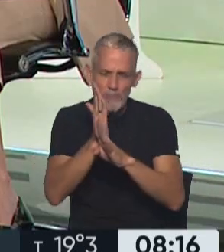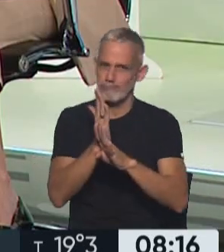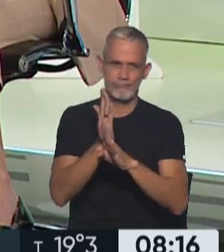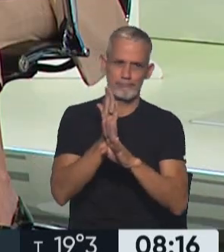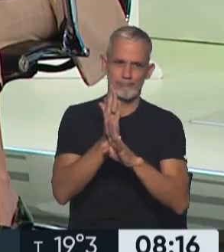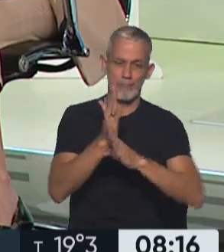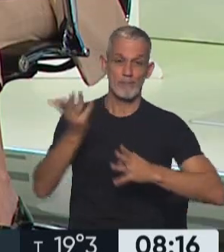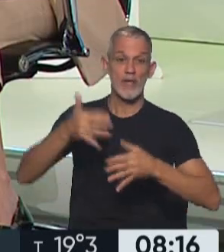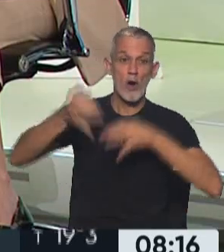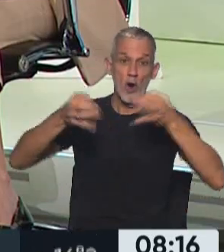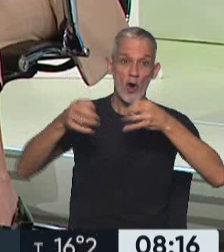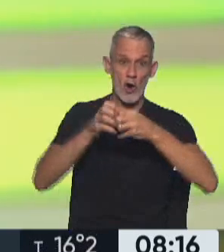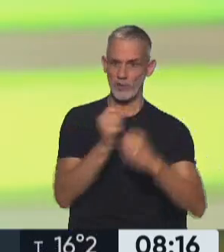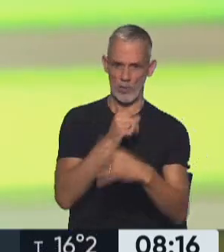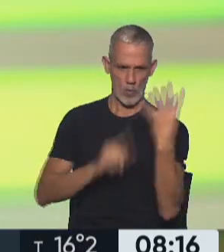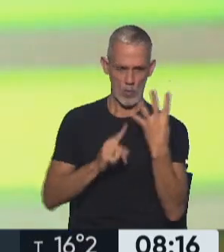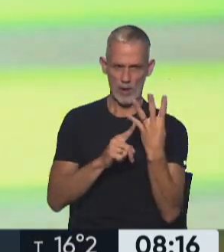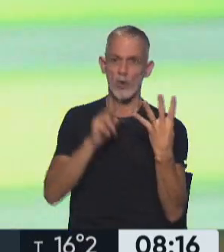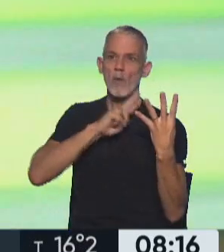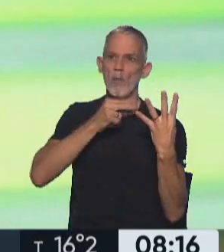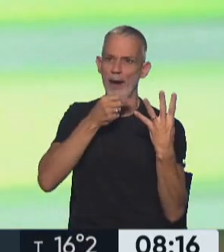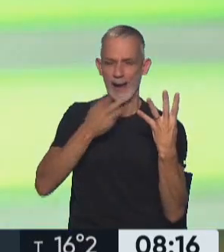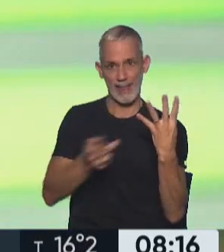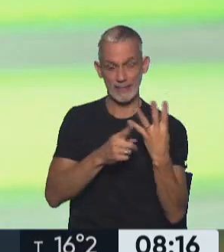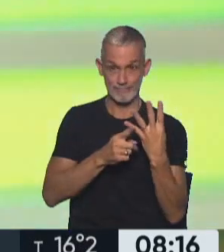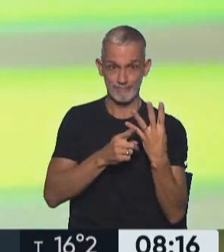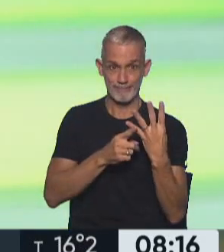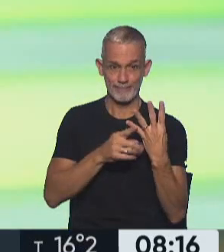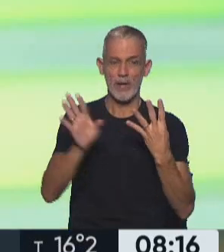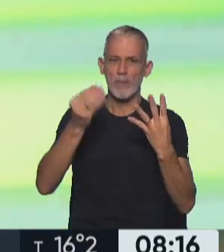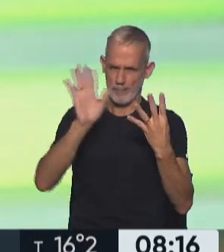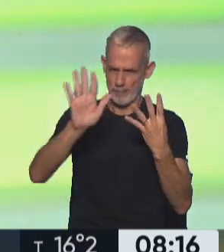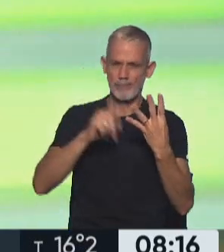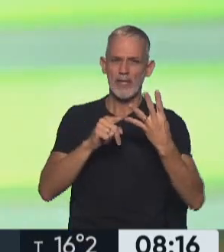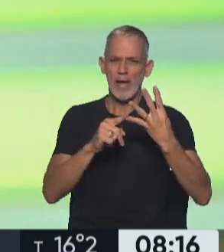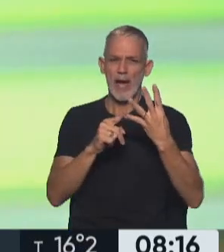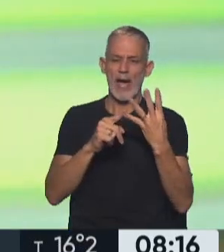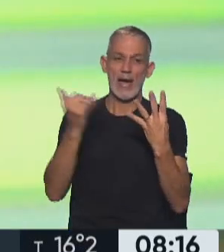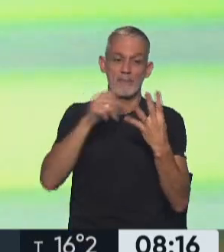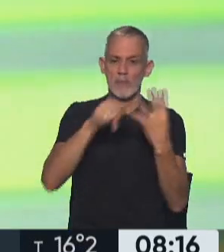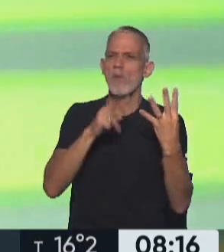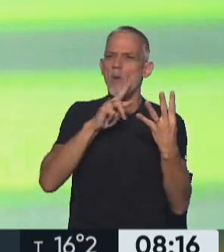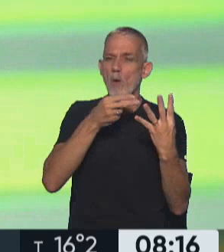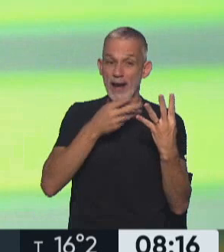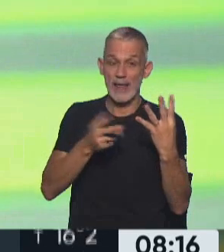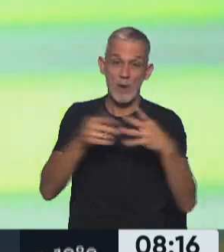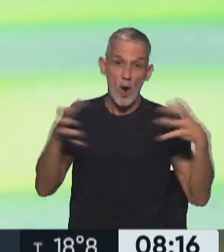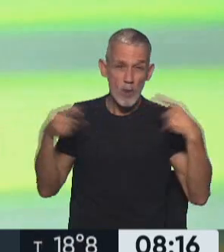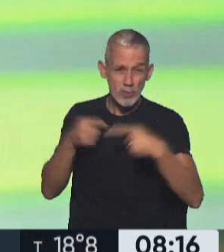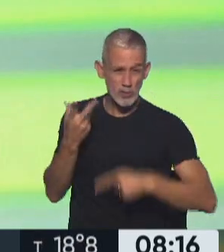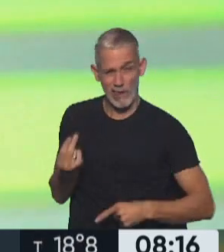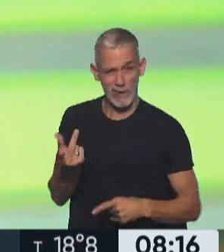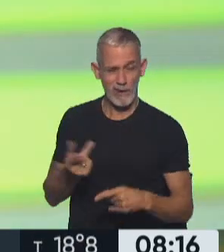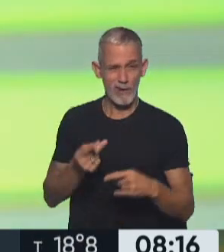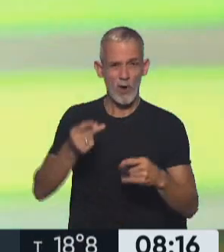interino y la corte tiene cuatro integrantes si no hay una mujer. Sí, pero entre otras cosas, porque la oposición se niega a